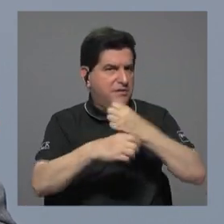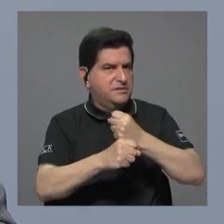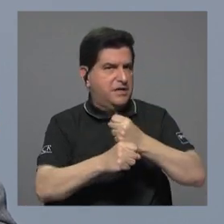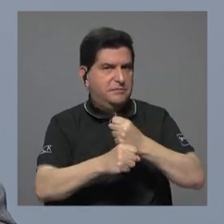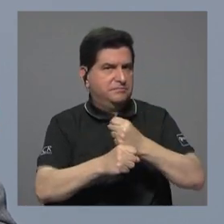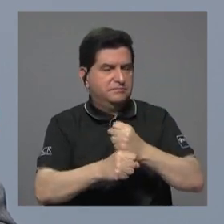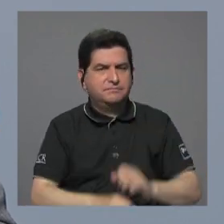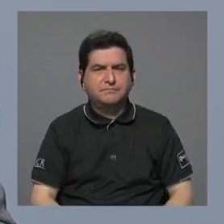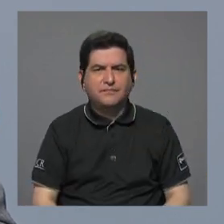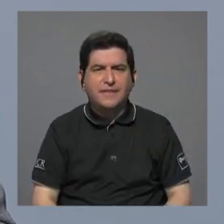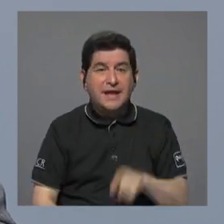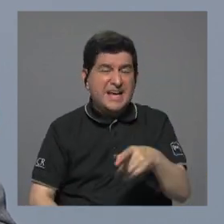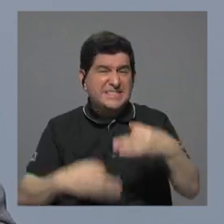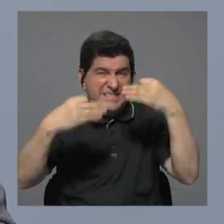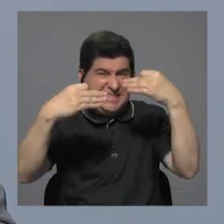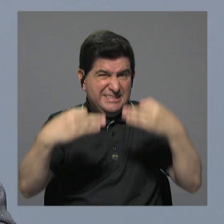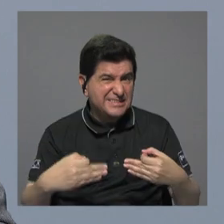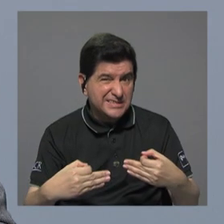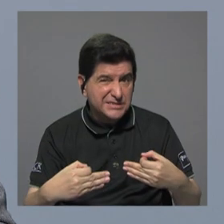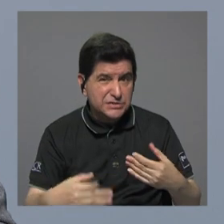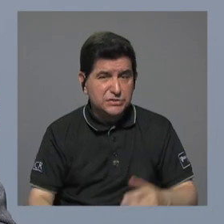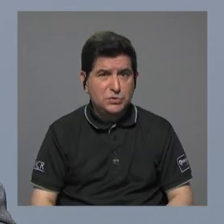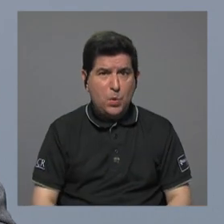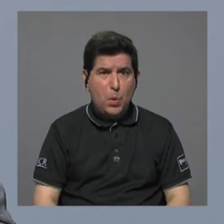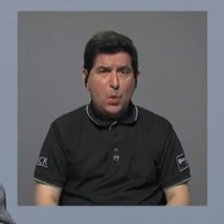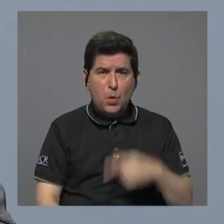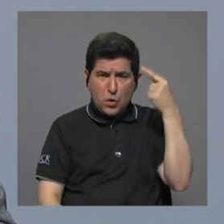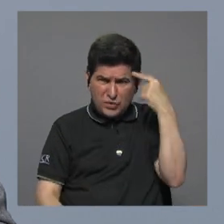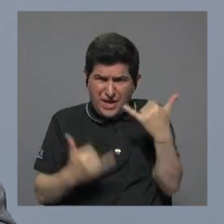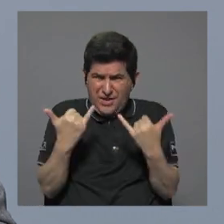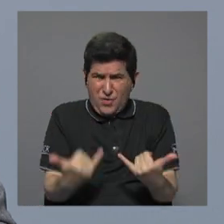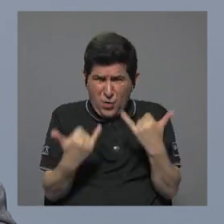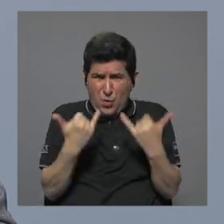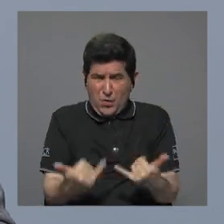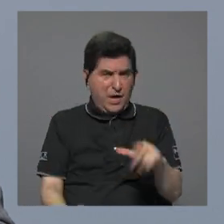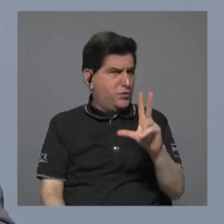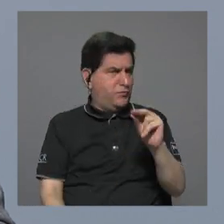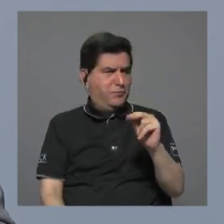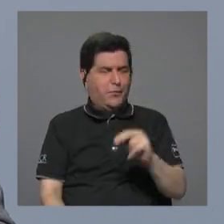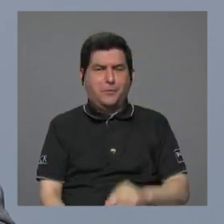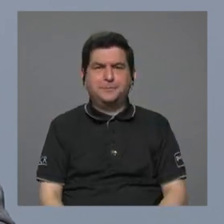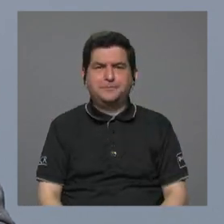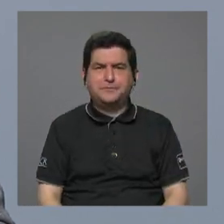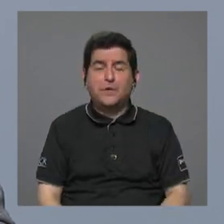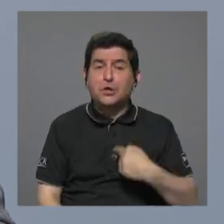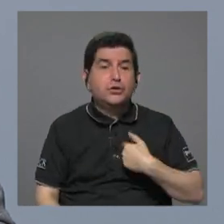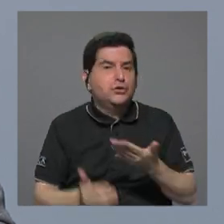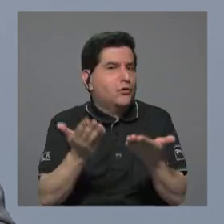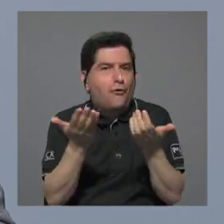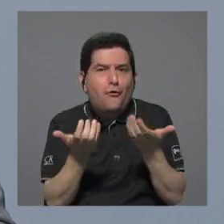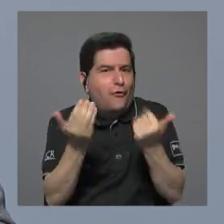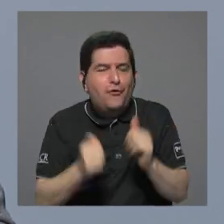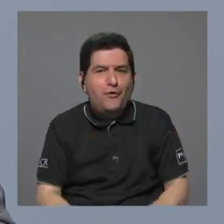que ha sido una decisión de del actual gobierno y sin el menor ánimo de de defender el